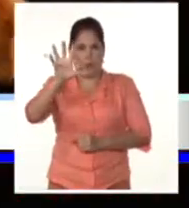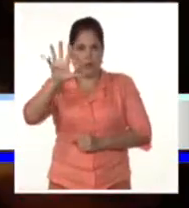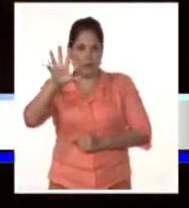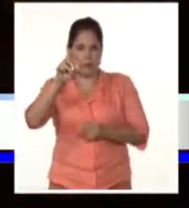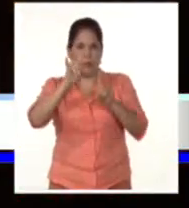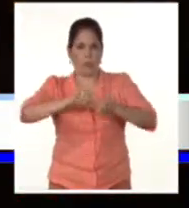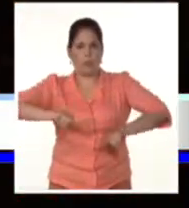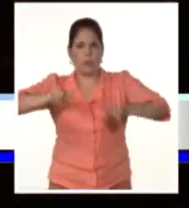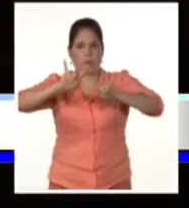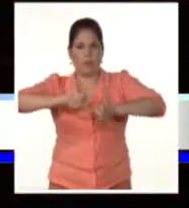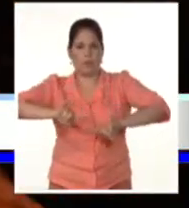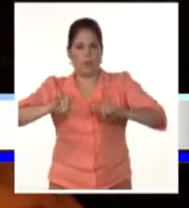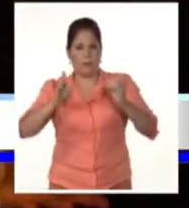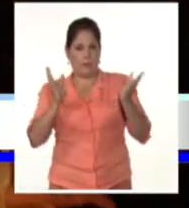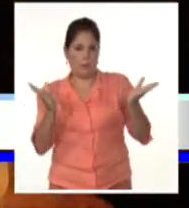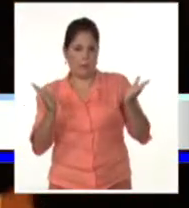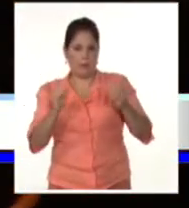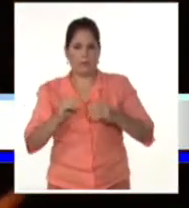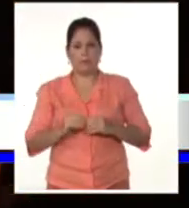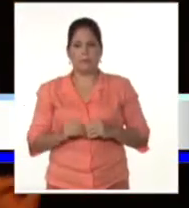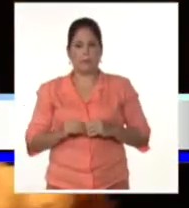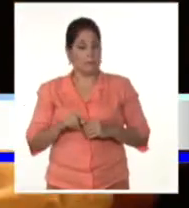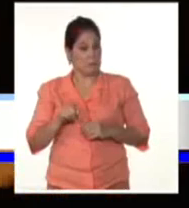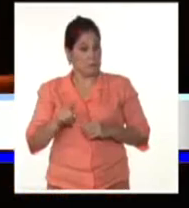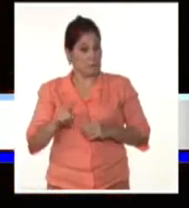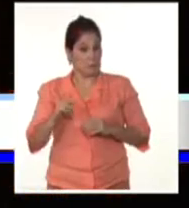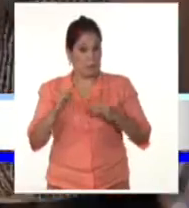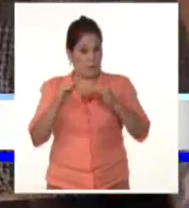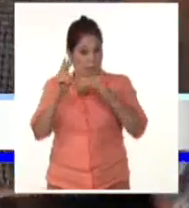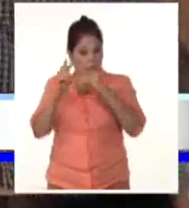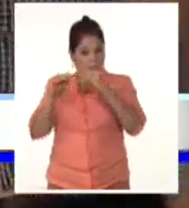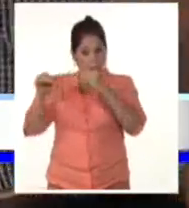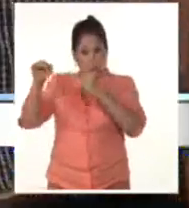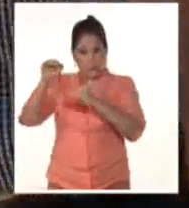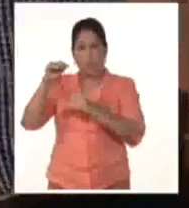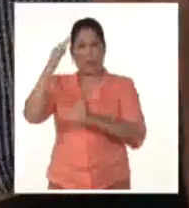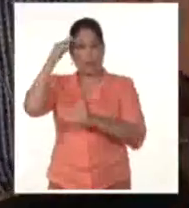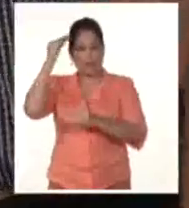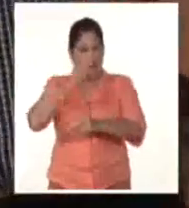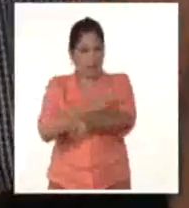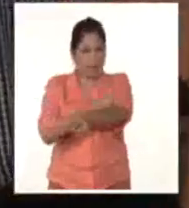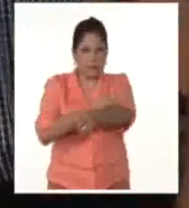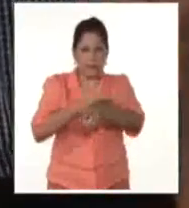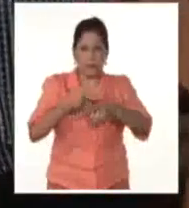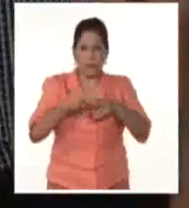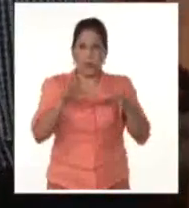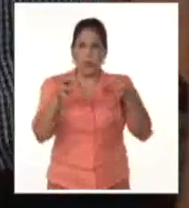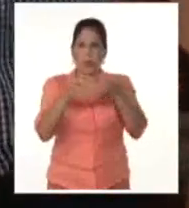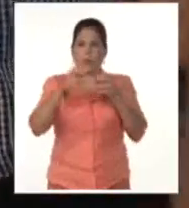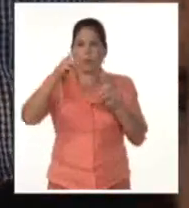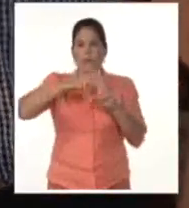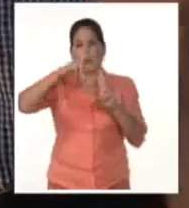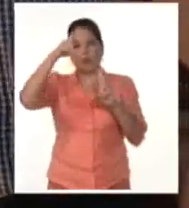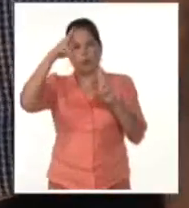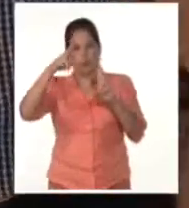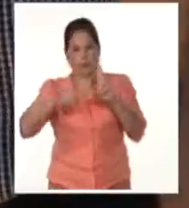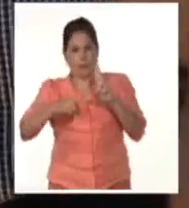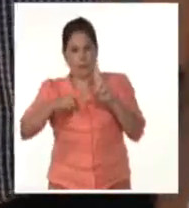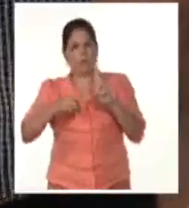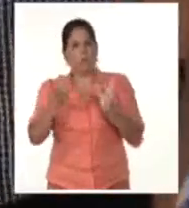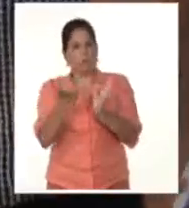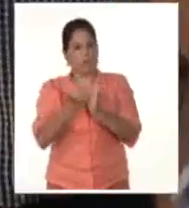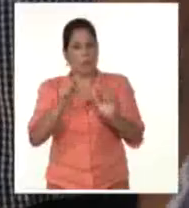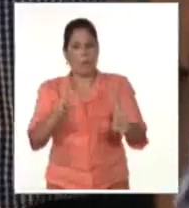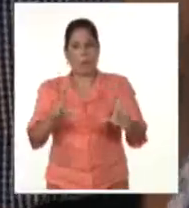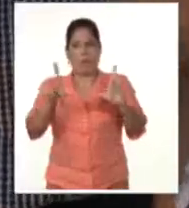de la Universidad de La Habana. La rectora de la institución reconoció la trascendencia del colectivo teatral y confirió la